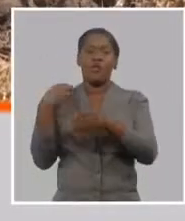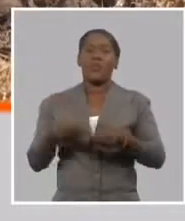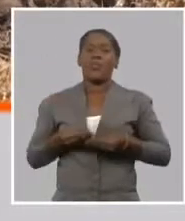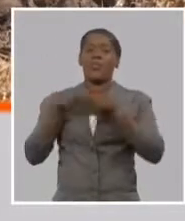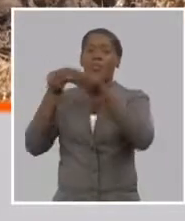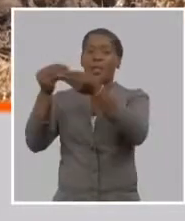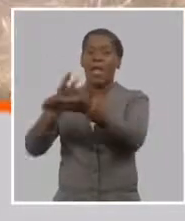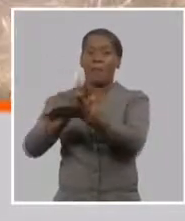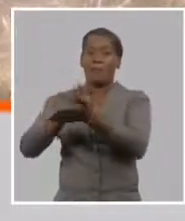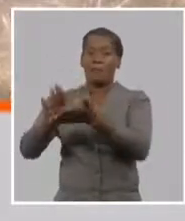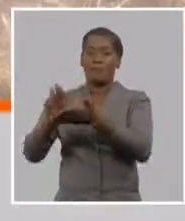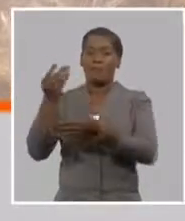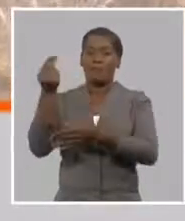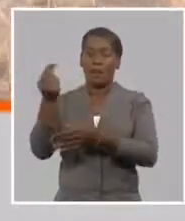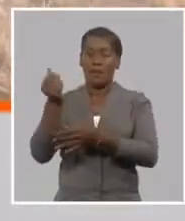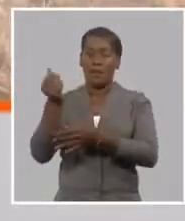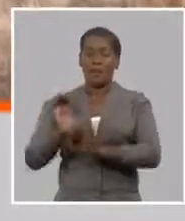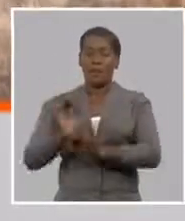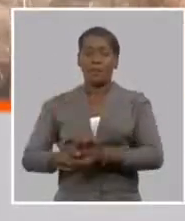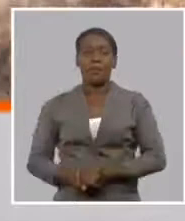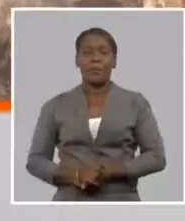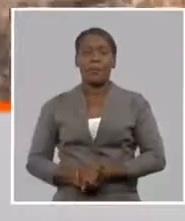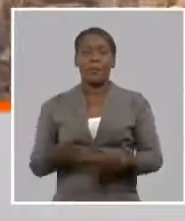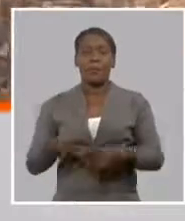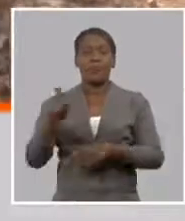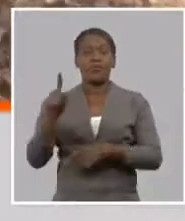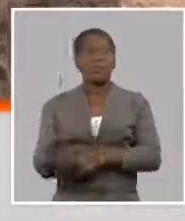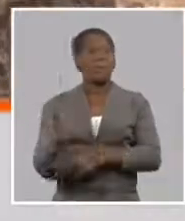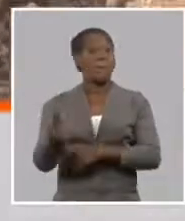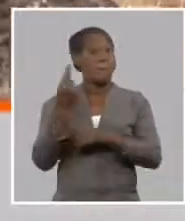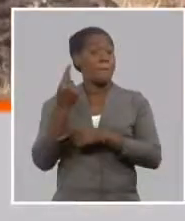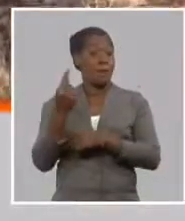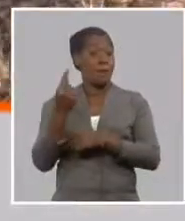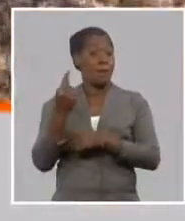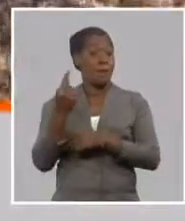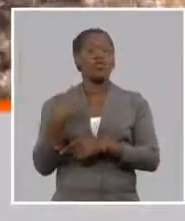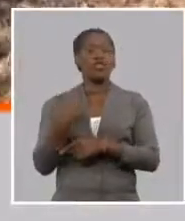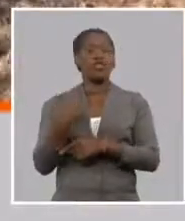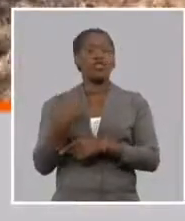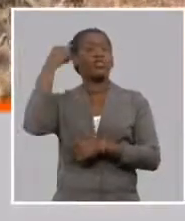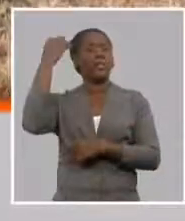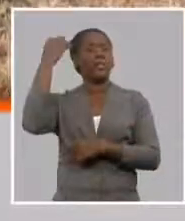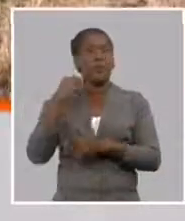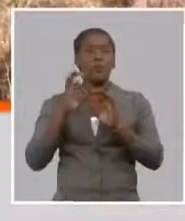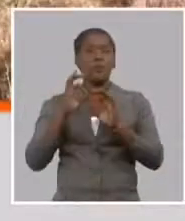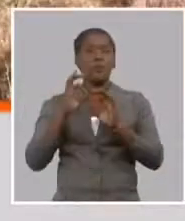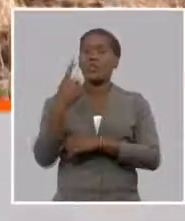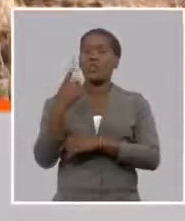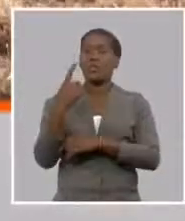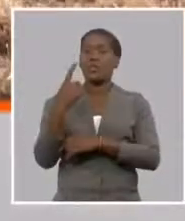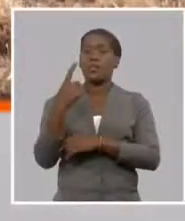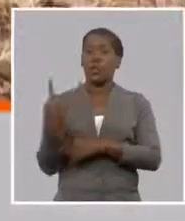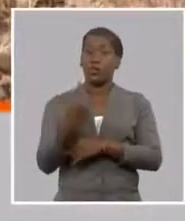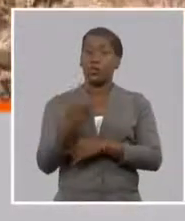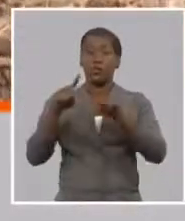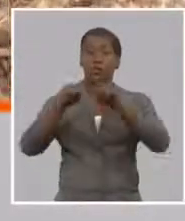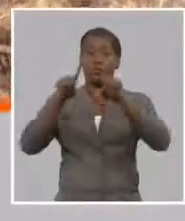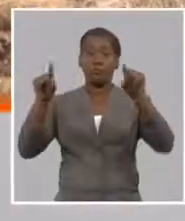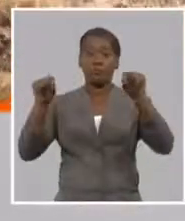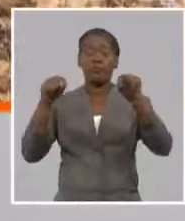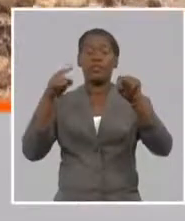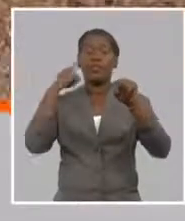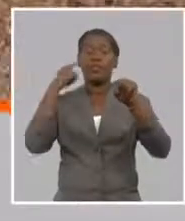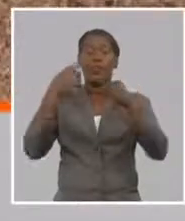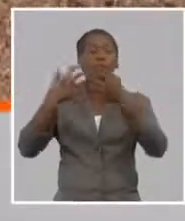enfrentar este reto que sabemos que es necesario para el país y que nuestros compañeros se vienen preparando